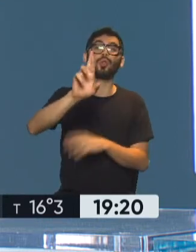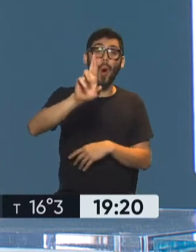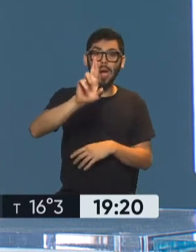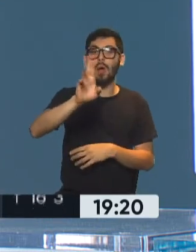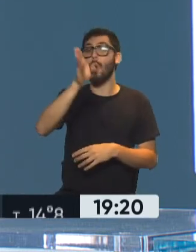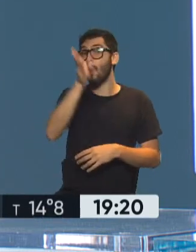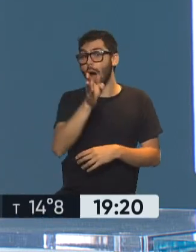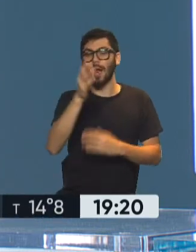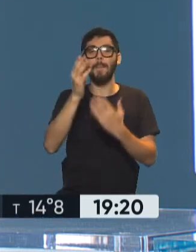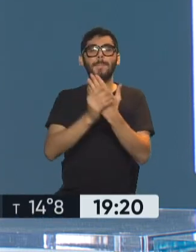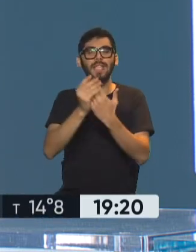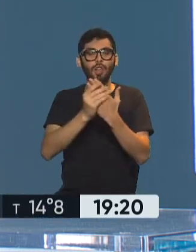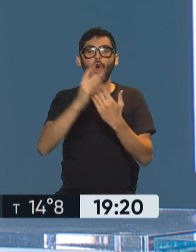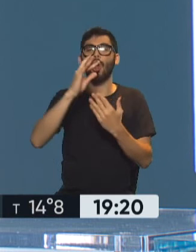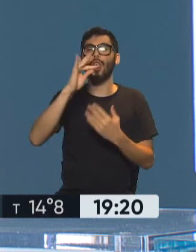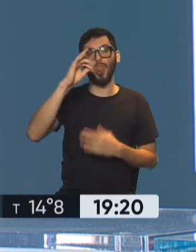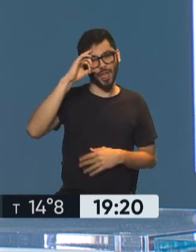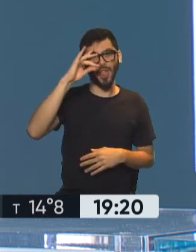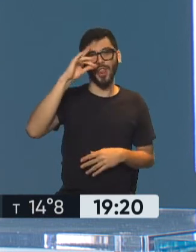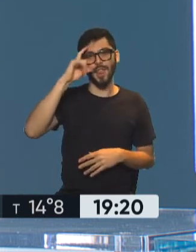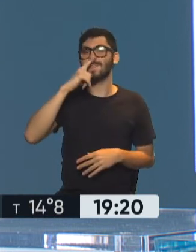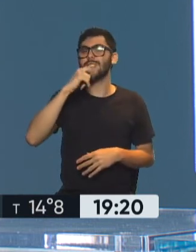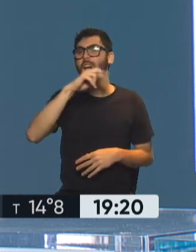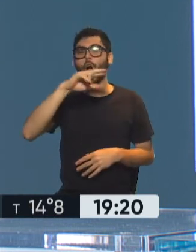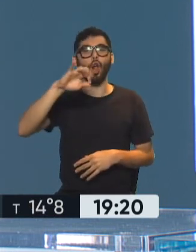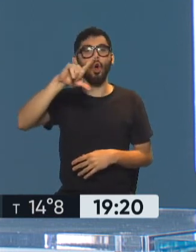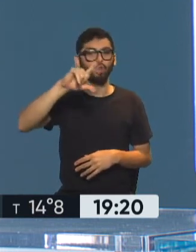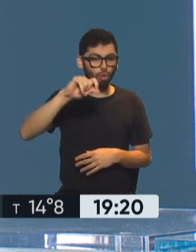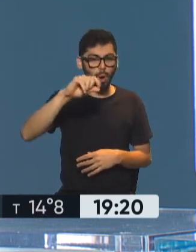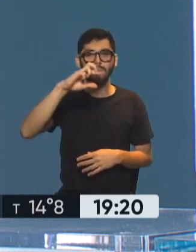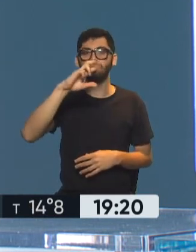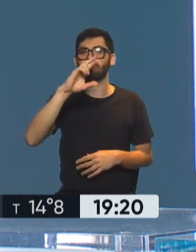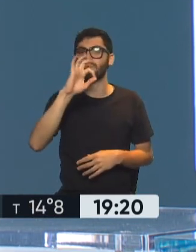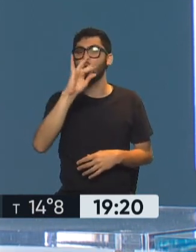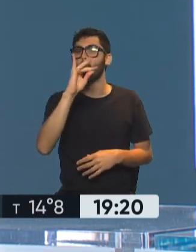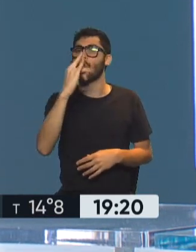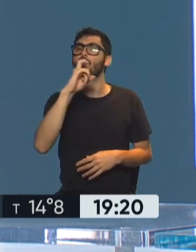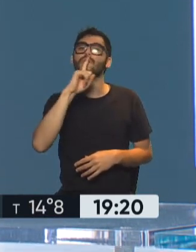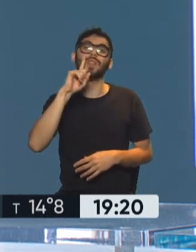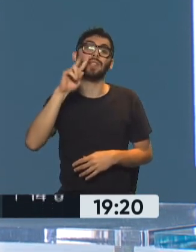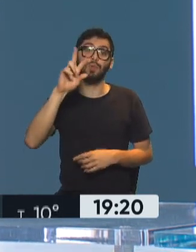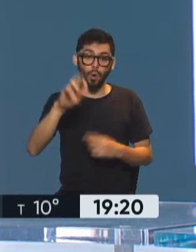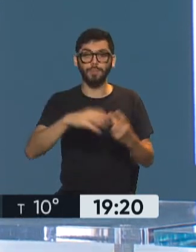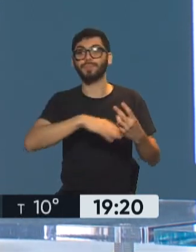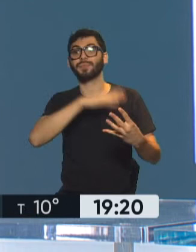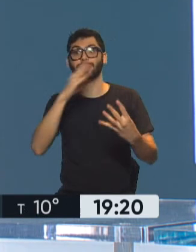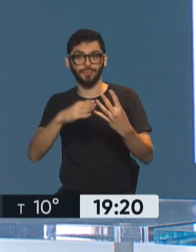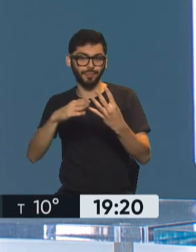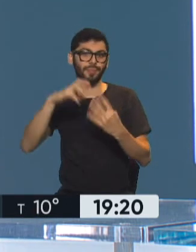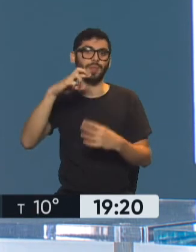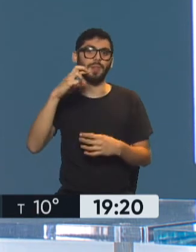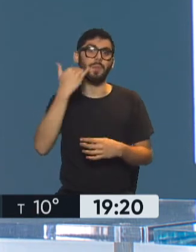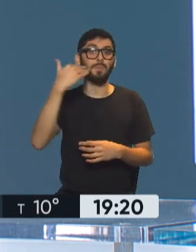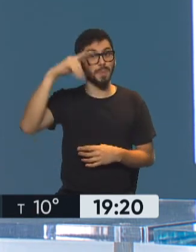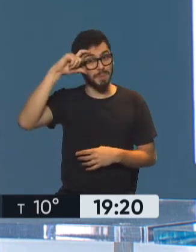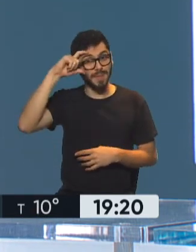Ministerio de Desarrollo Productivo, barra Financiamiento PyME. Ahí está toda la agenda de política y de financiamiento que presentamos hoy y otras líneas